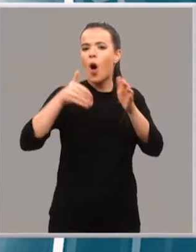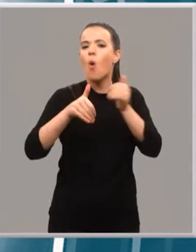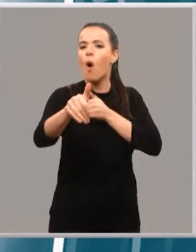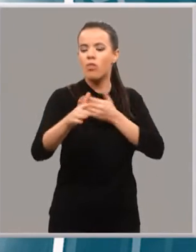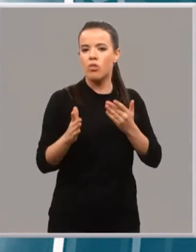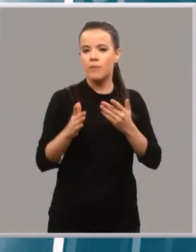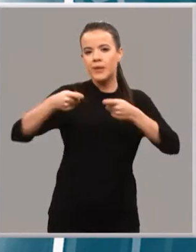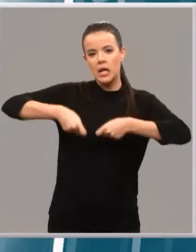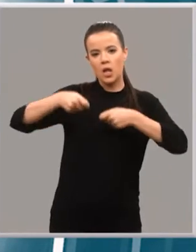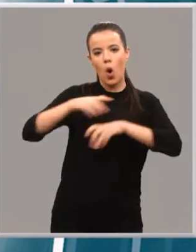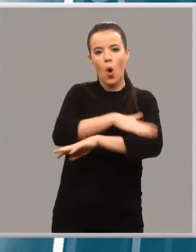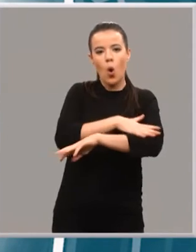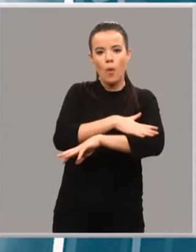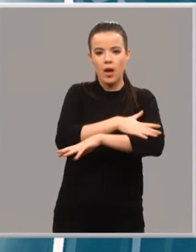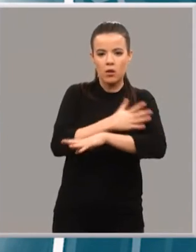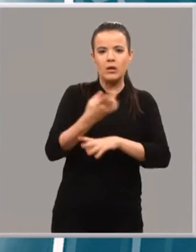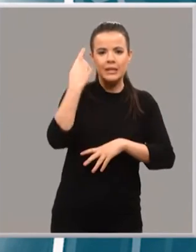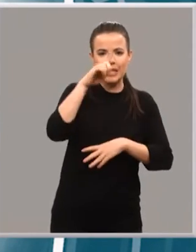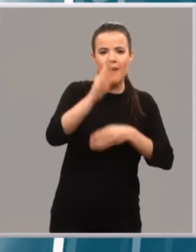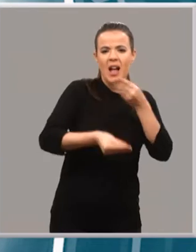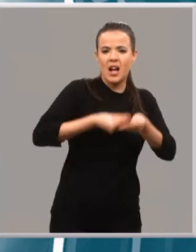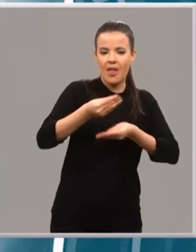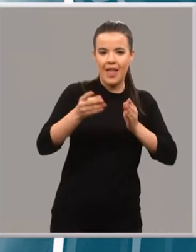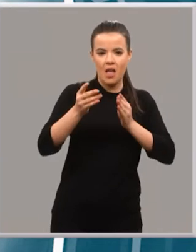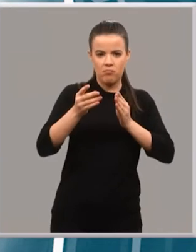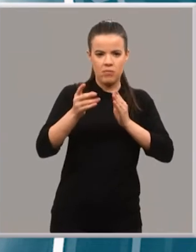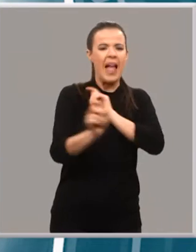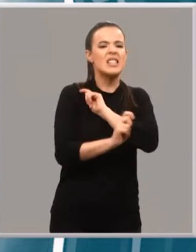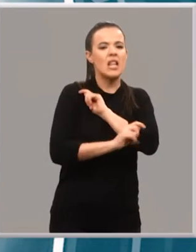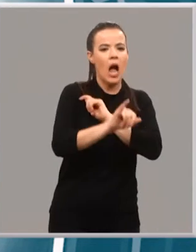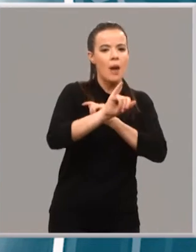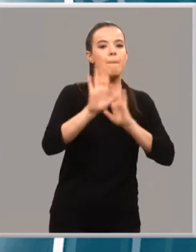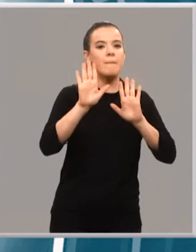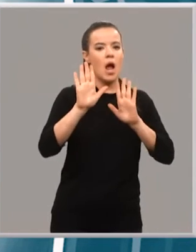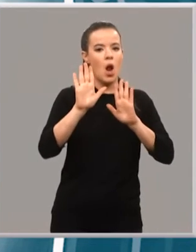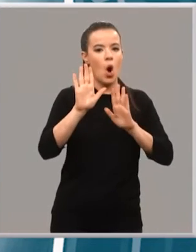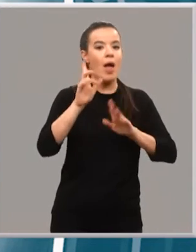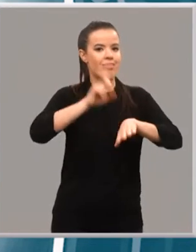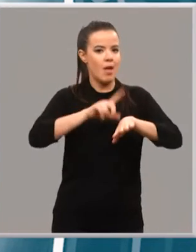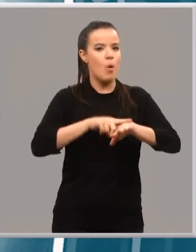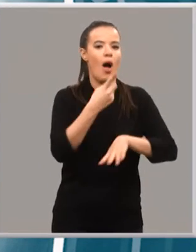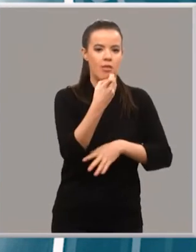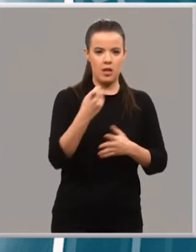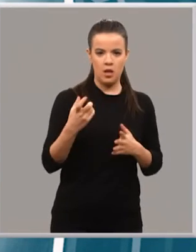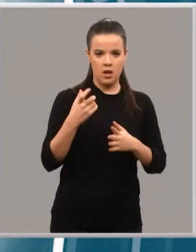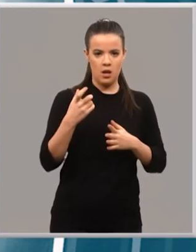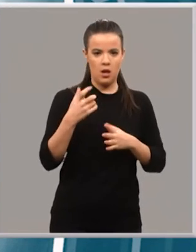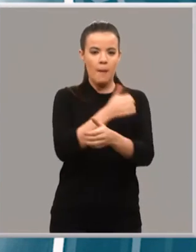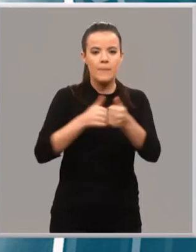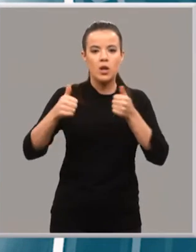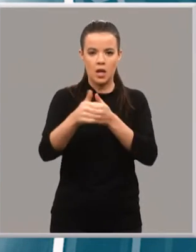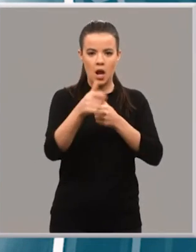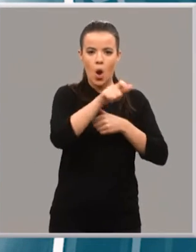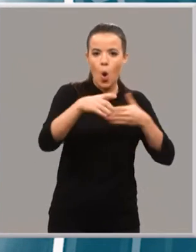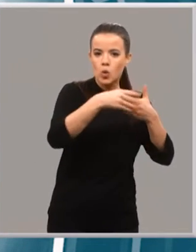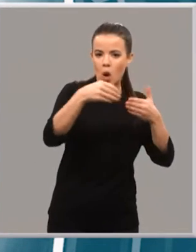ha insistido, el gobierno no va a ciegas, tiene ya una estrategia, pero necesita tiempo. Siempre lo prioritario, el paciente y después